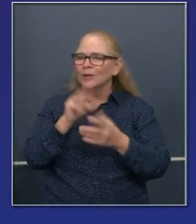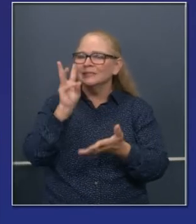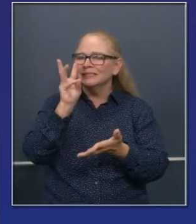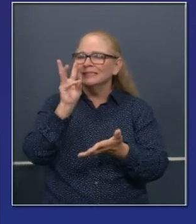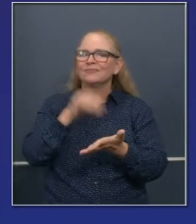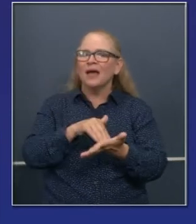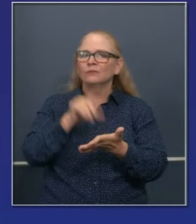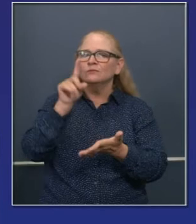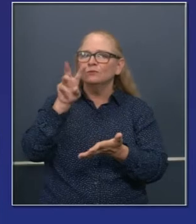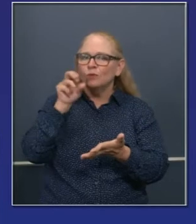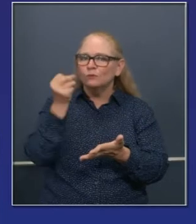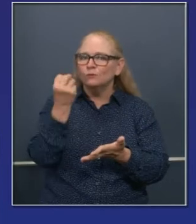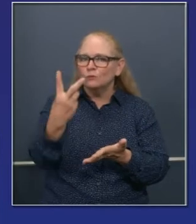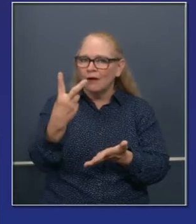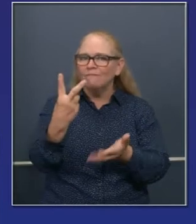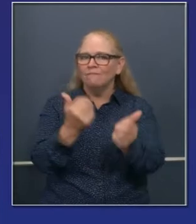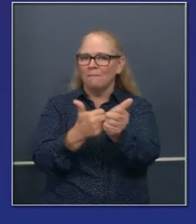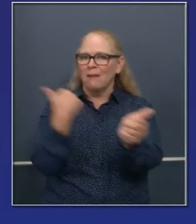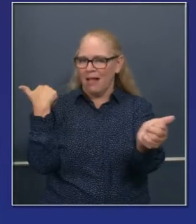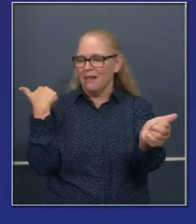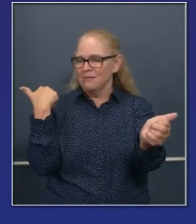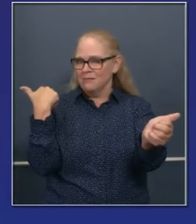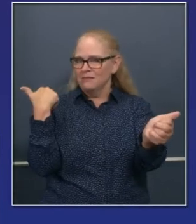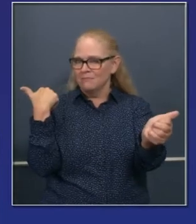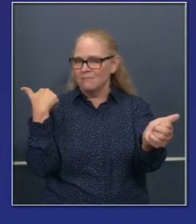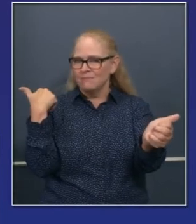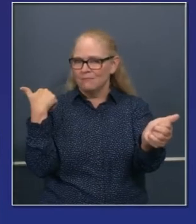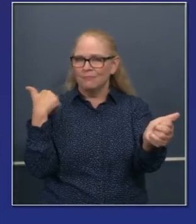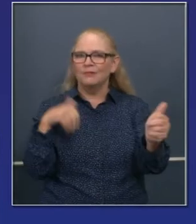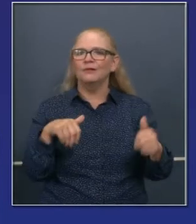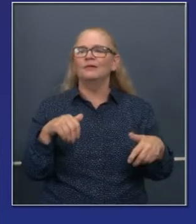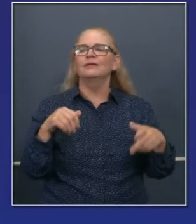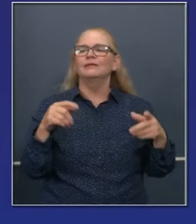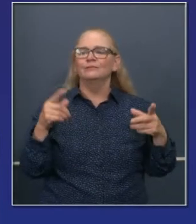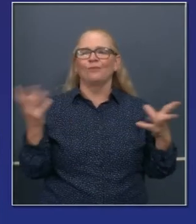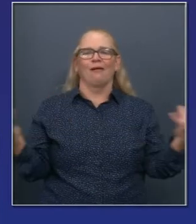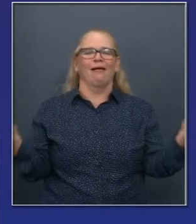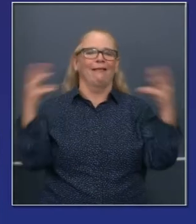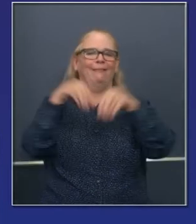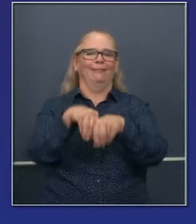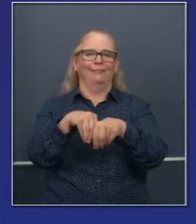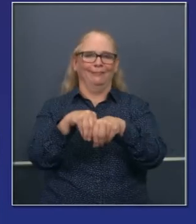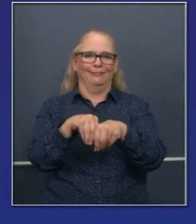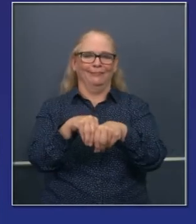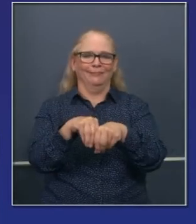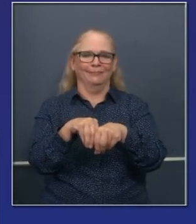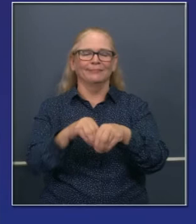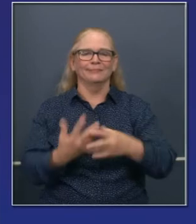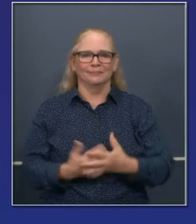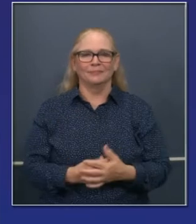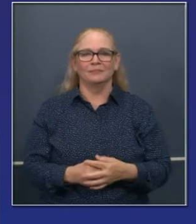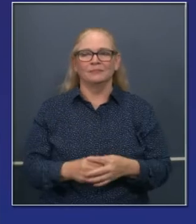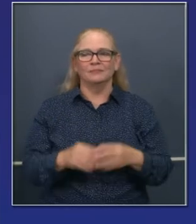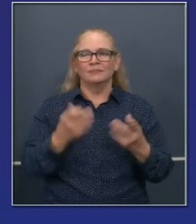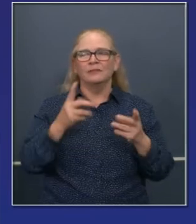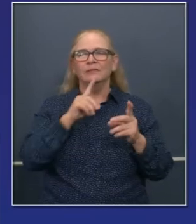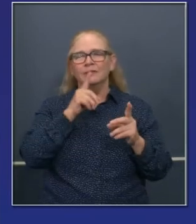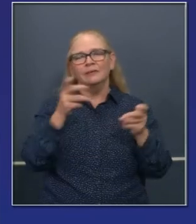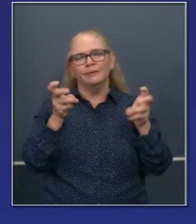,212 que venían acumulados. El número realmente de hoy son 5,433 nuevos casos.